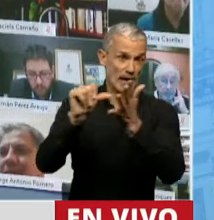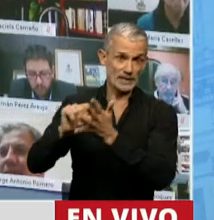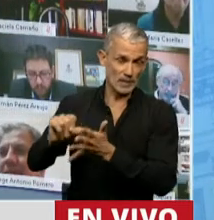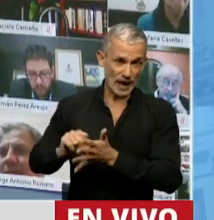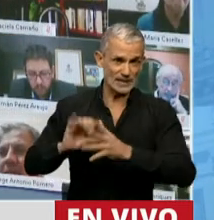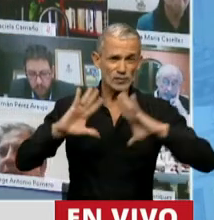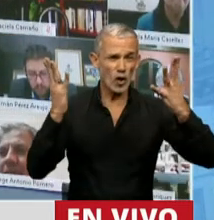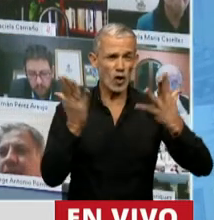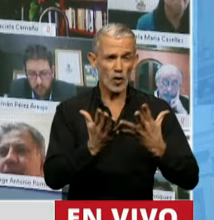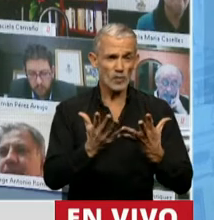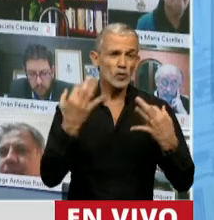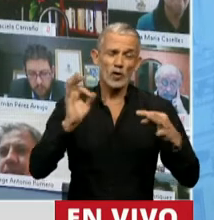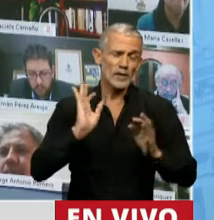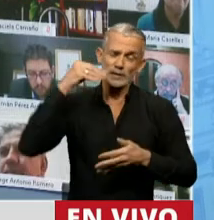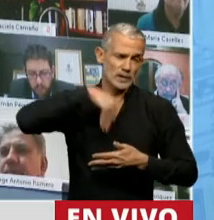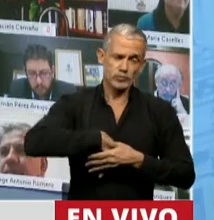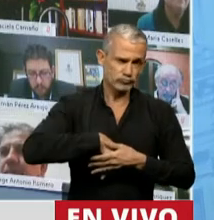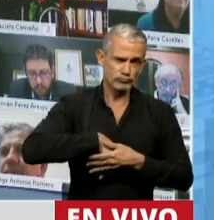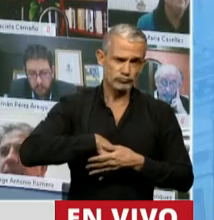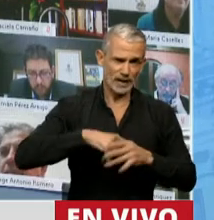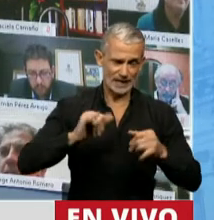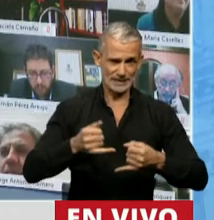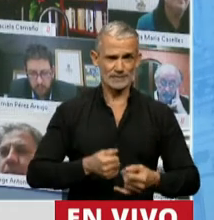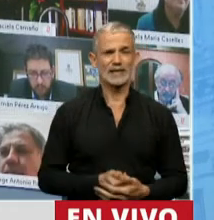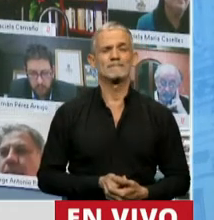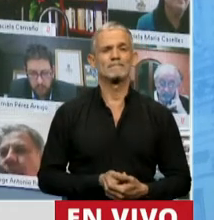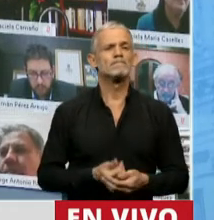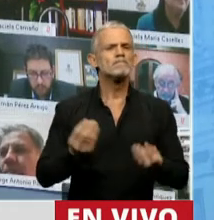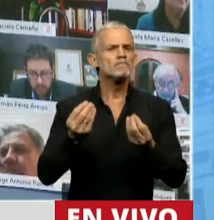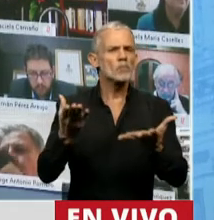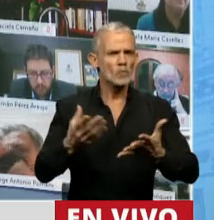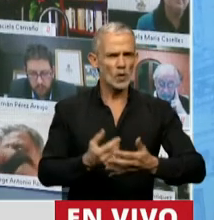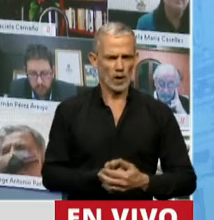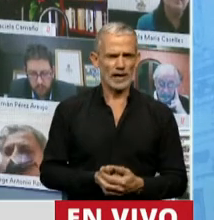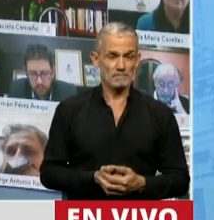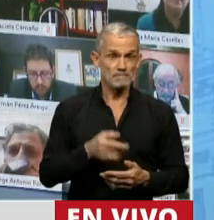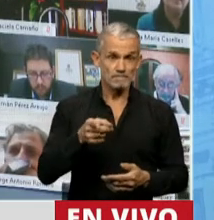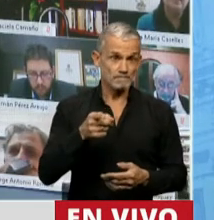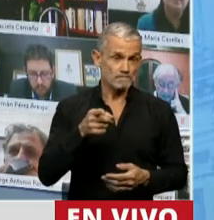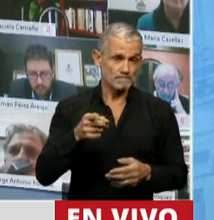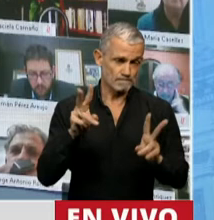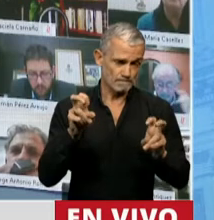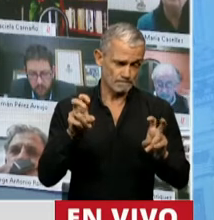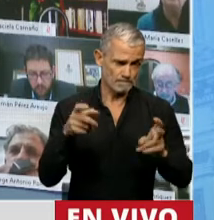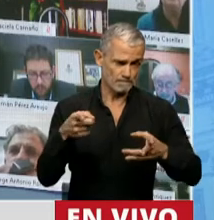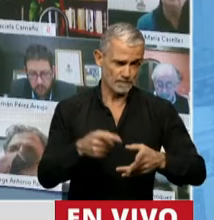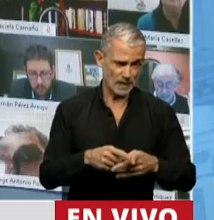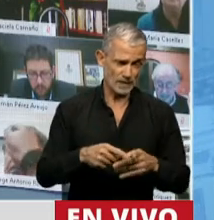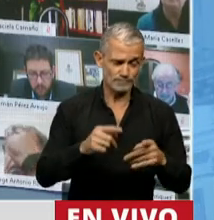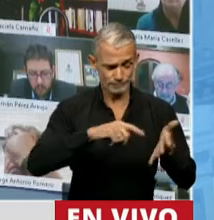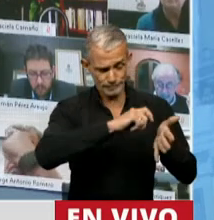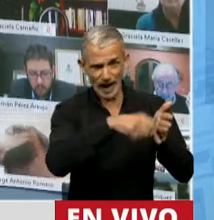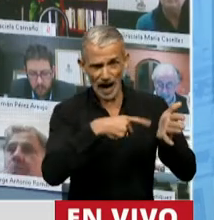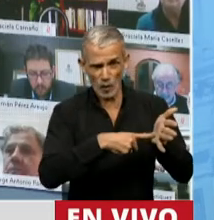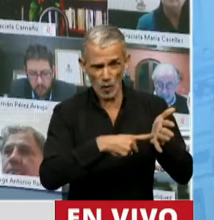tienen que internalizar. Porque de eso se trata este tratado